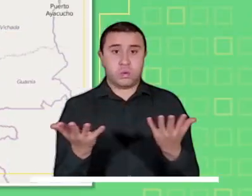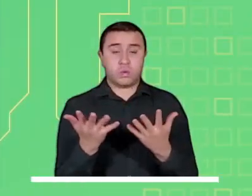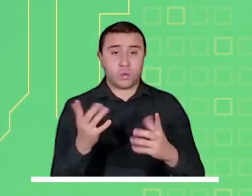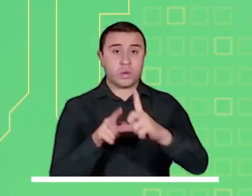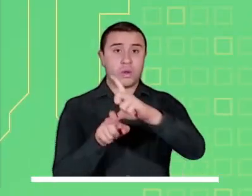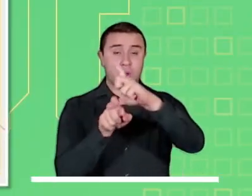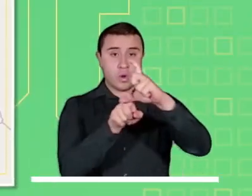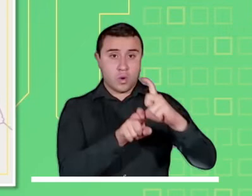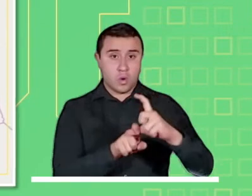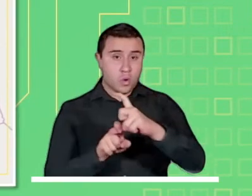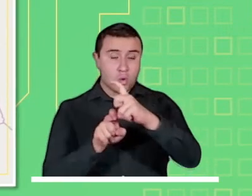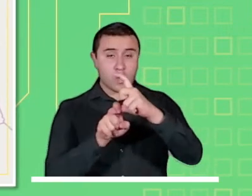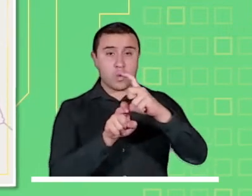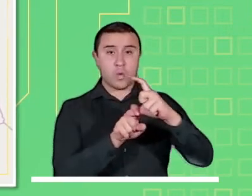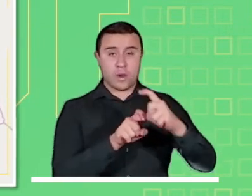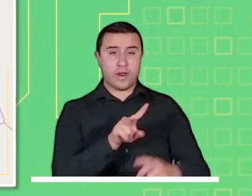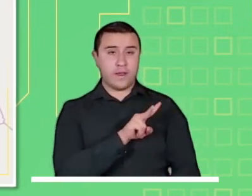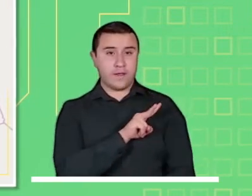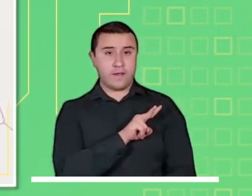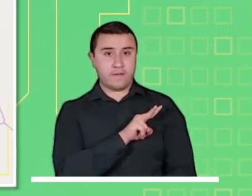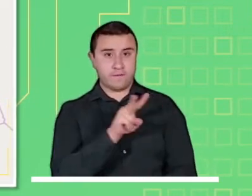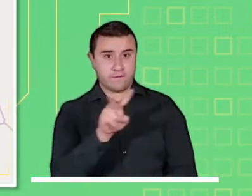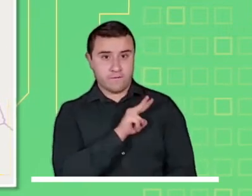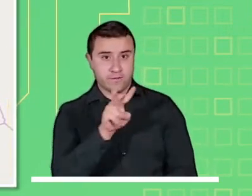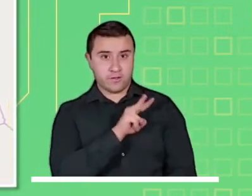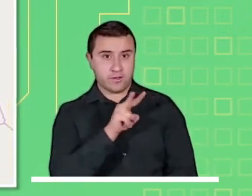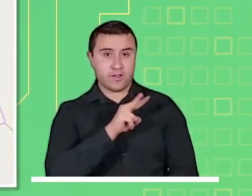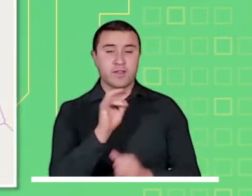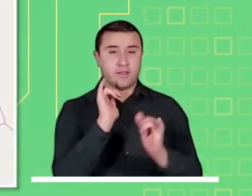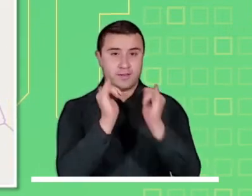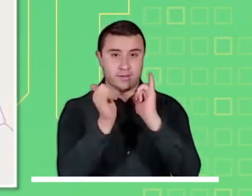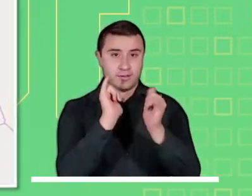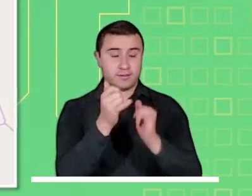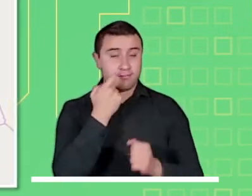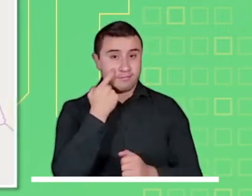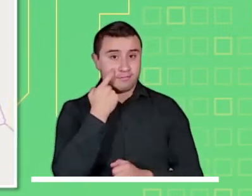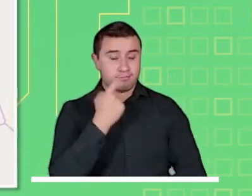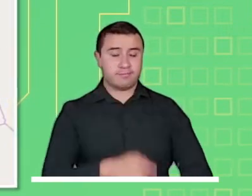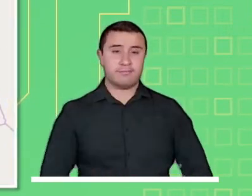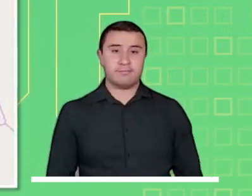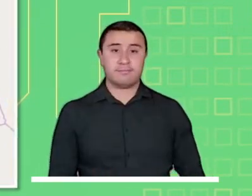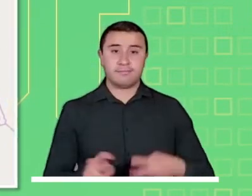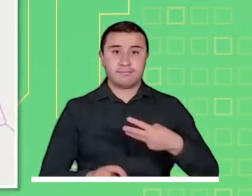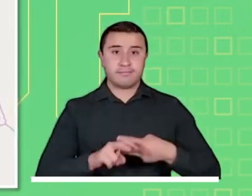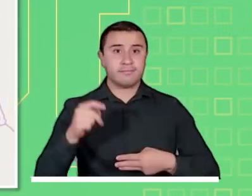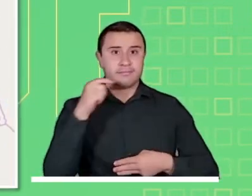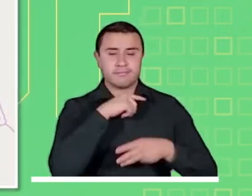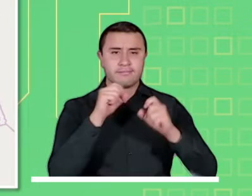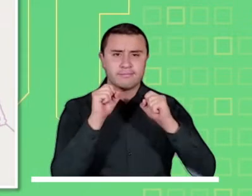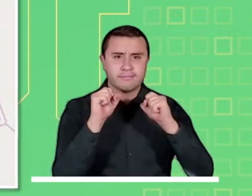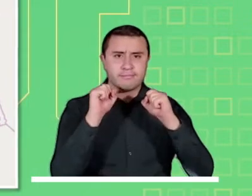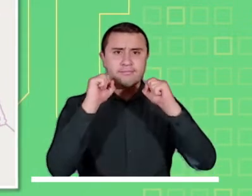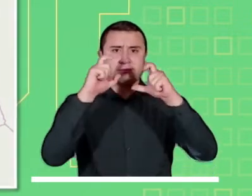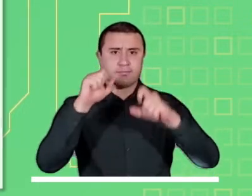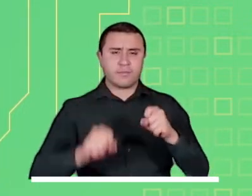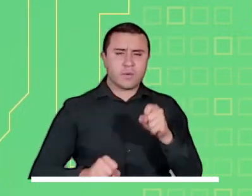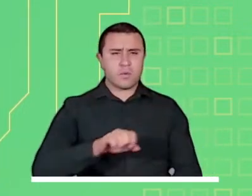Alerta roja por alta probabilidad de incendios en la cobertura vegetal del agua Gira, Bichada y Casanare.